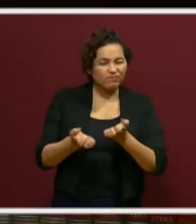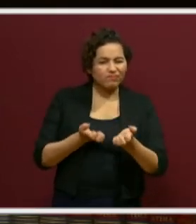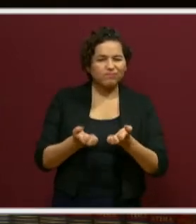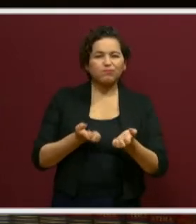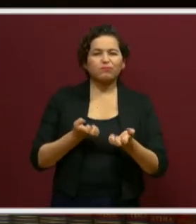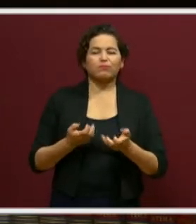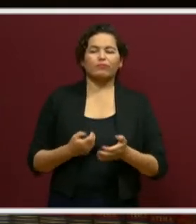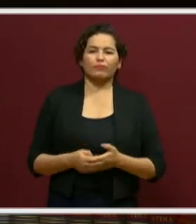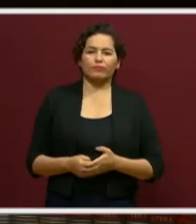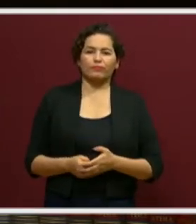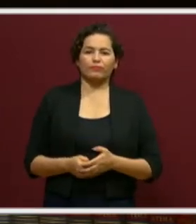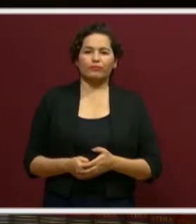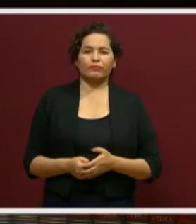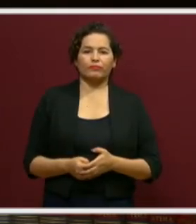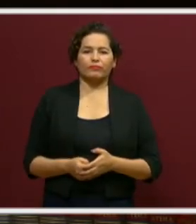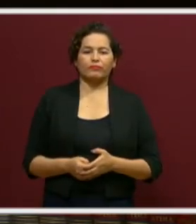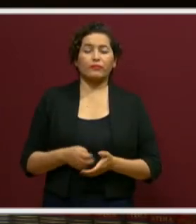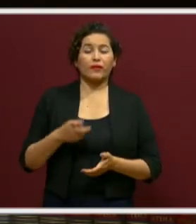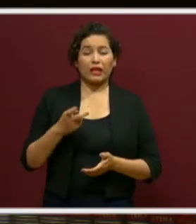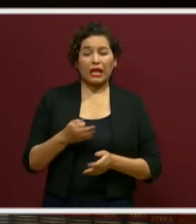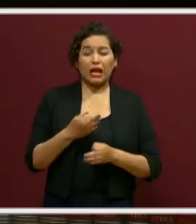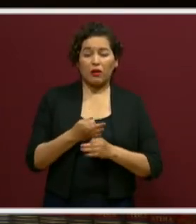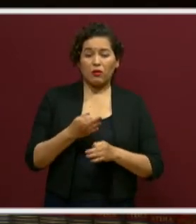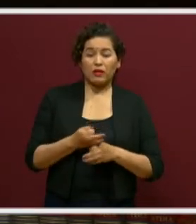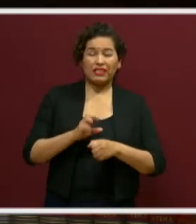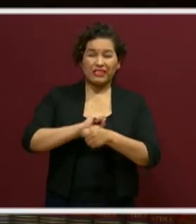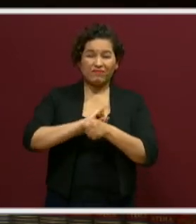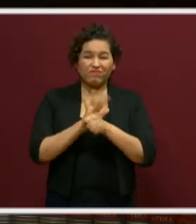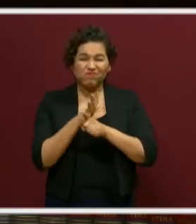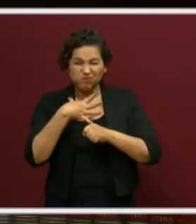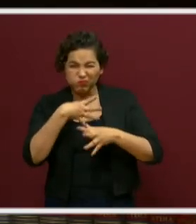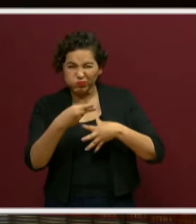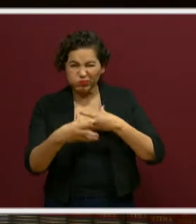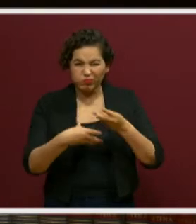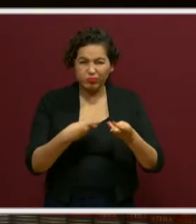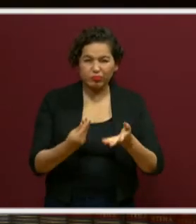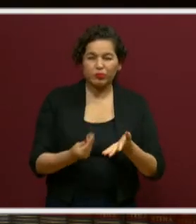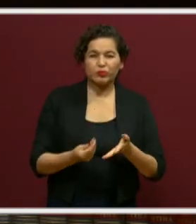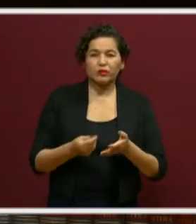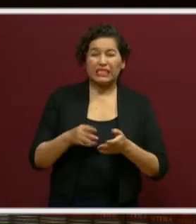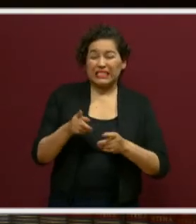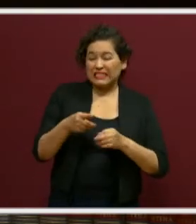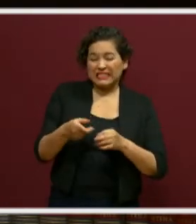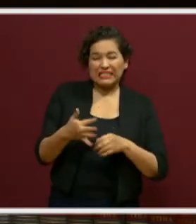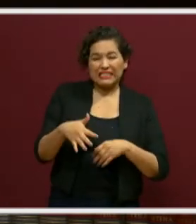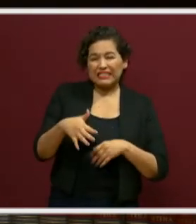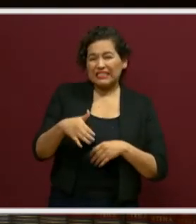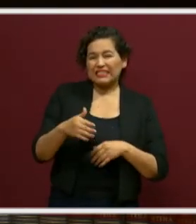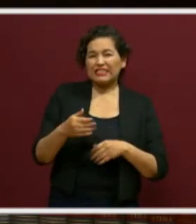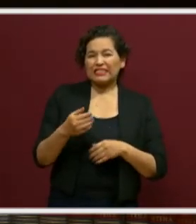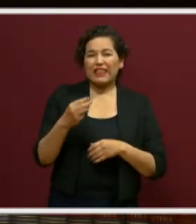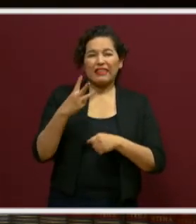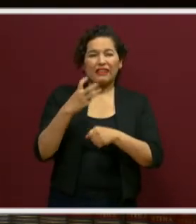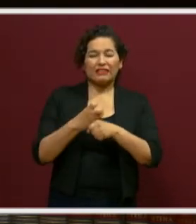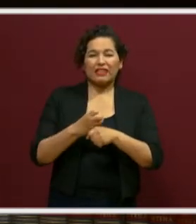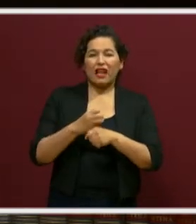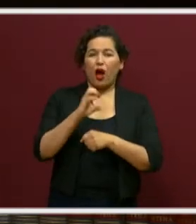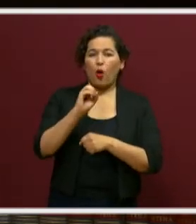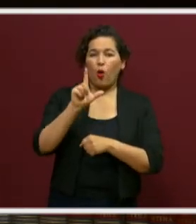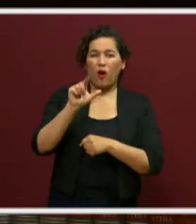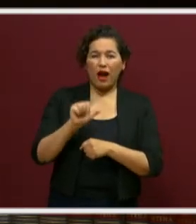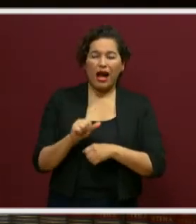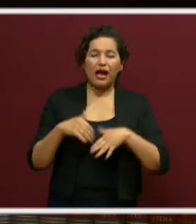Creo que en esta pandemia y en esta llamada tercera ola, va a ser muy importante,